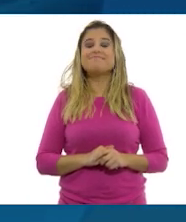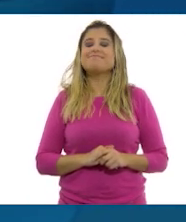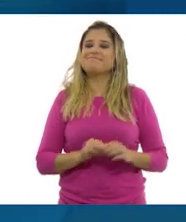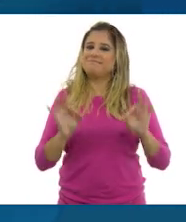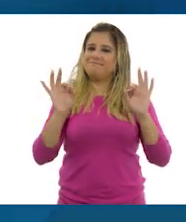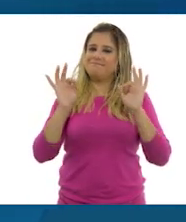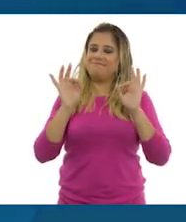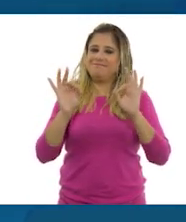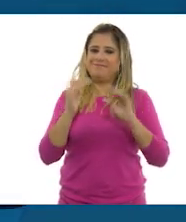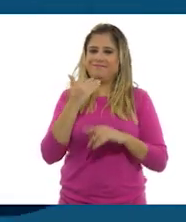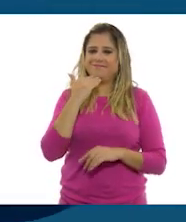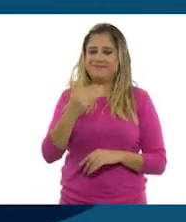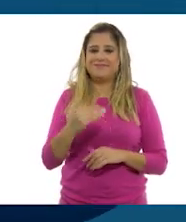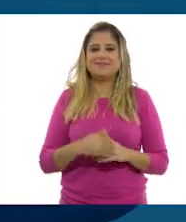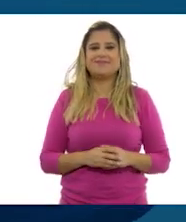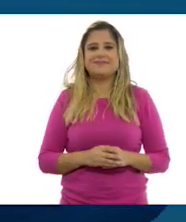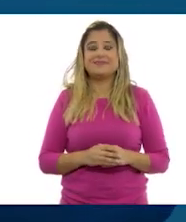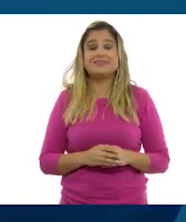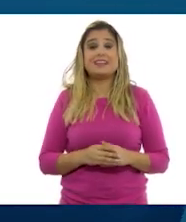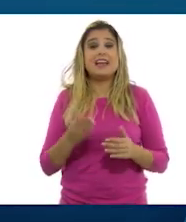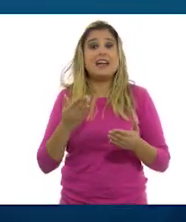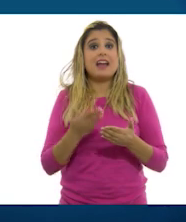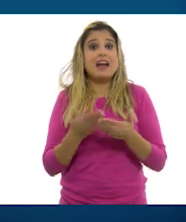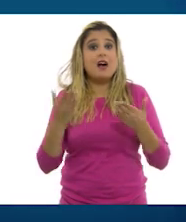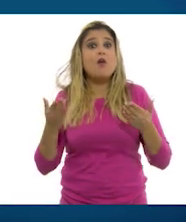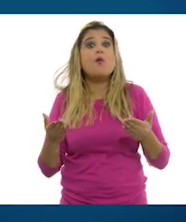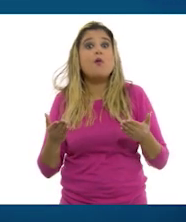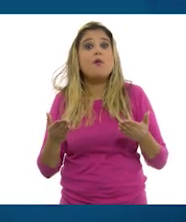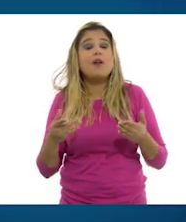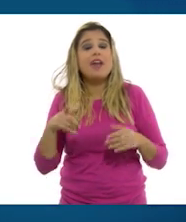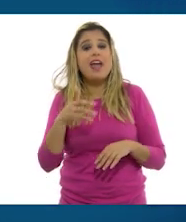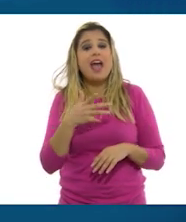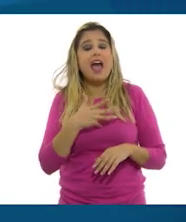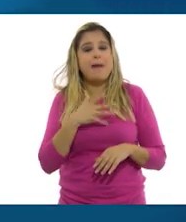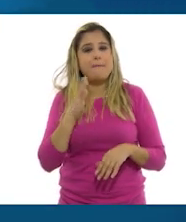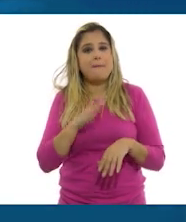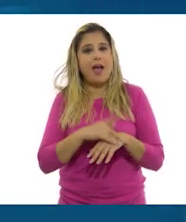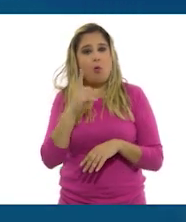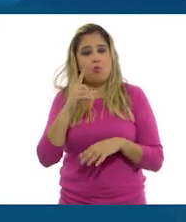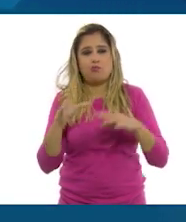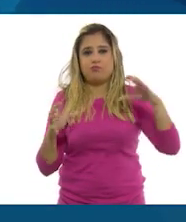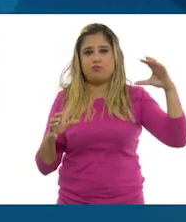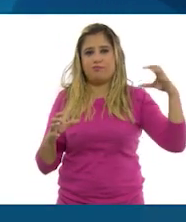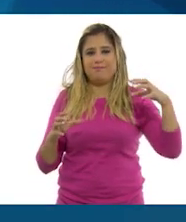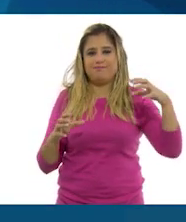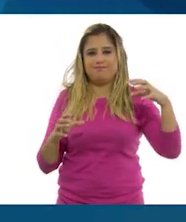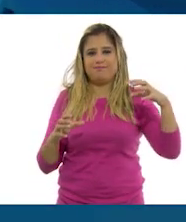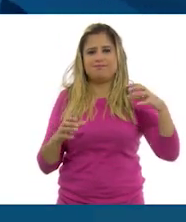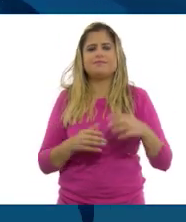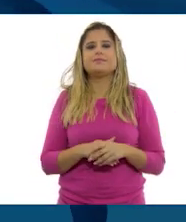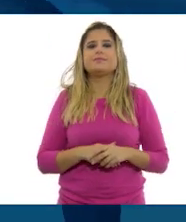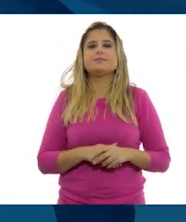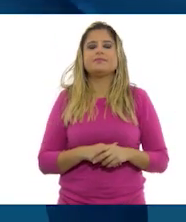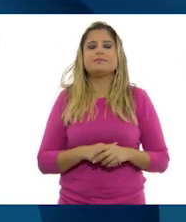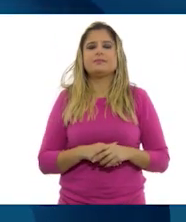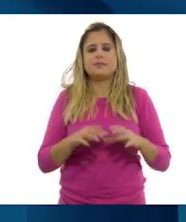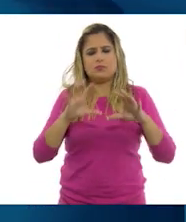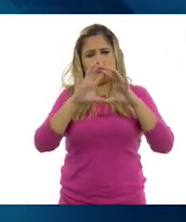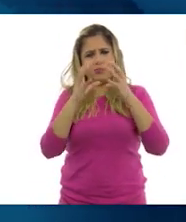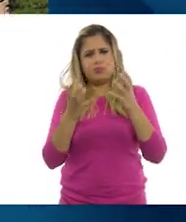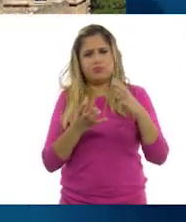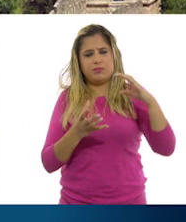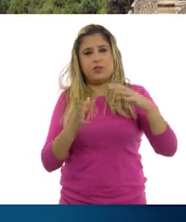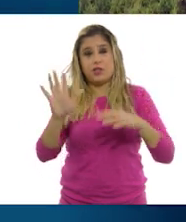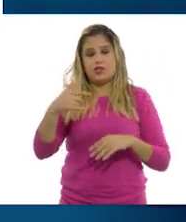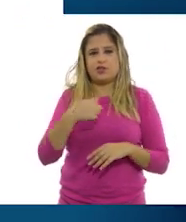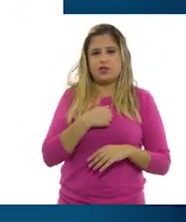Perfecto. Nos queda un continente más. Y, ¿qué creen? Ese, lo voy a decir